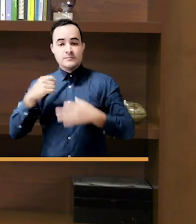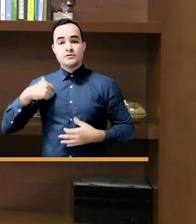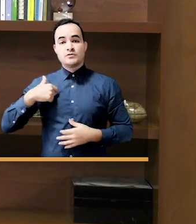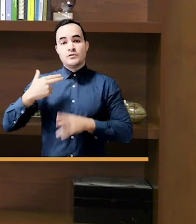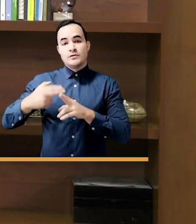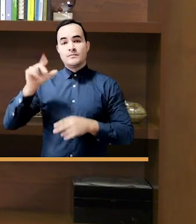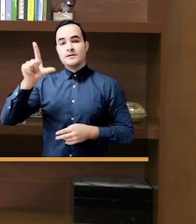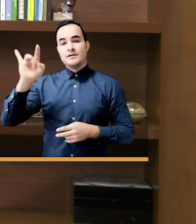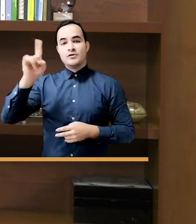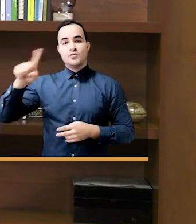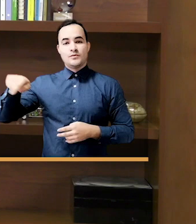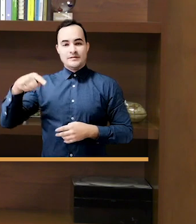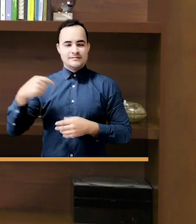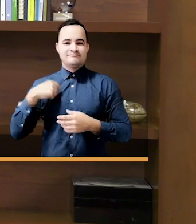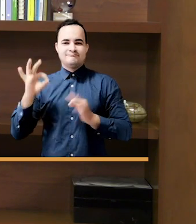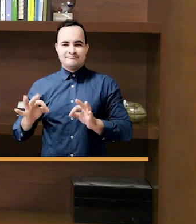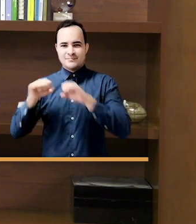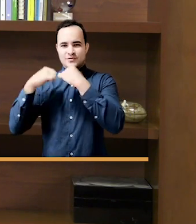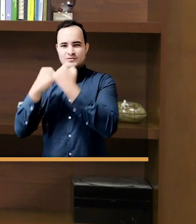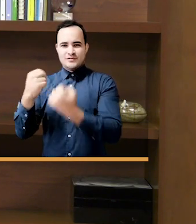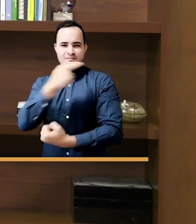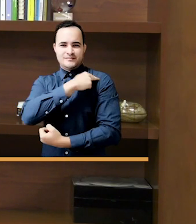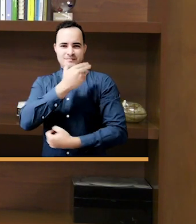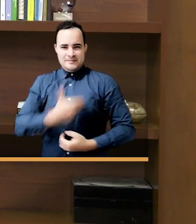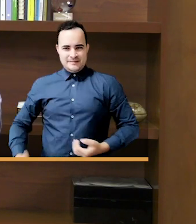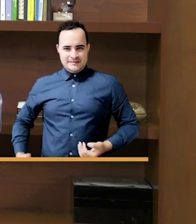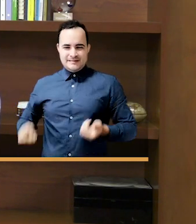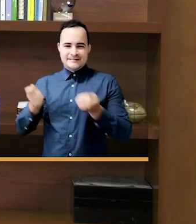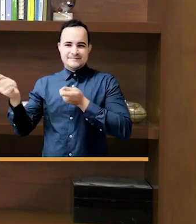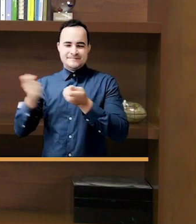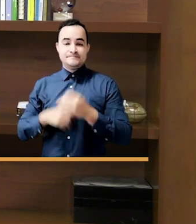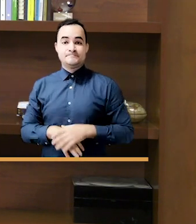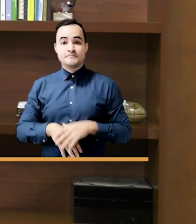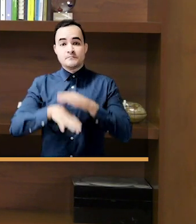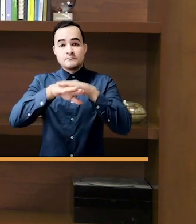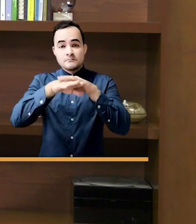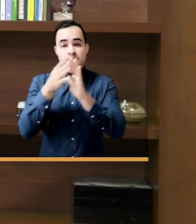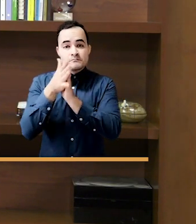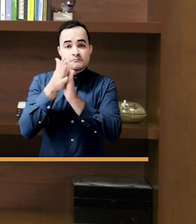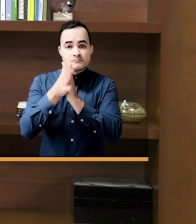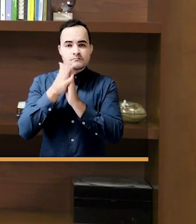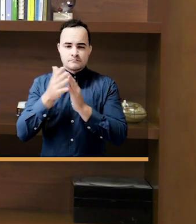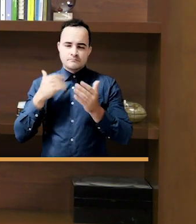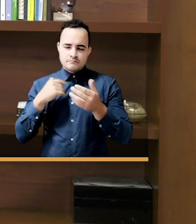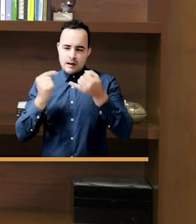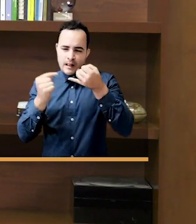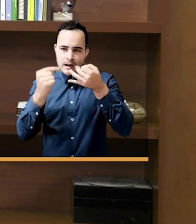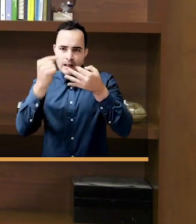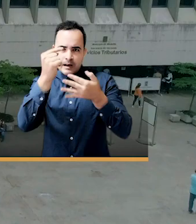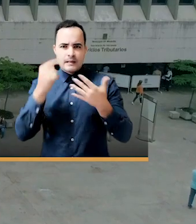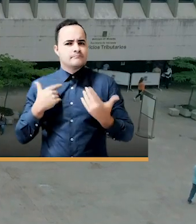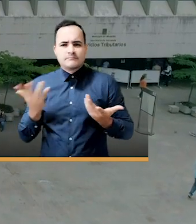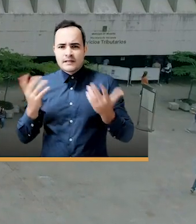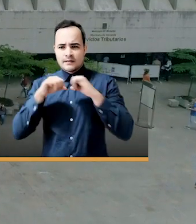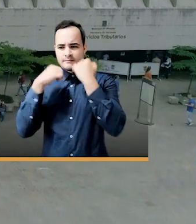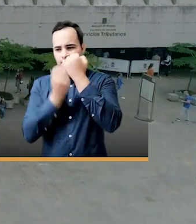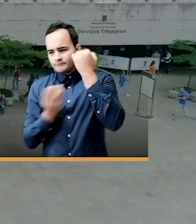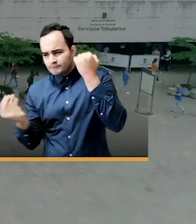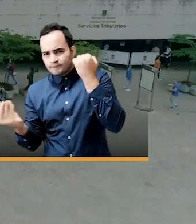de esta corporación. Vamos a hacer una revisión exhaustiva de lo que ha ocurrido en las comisiones accidentales.